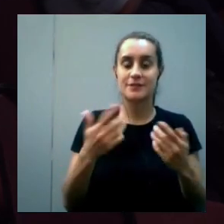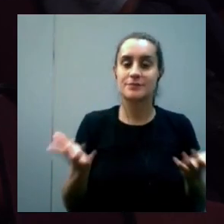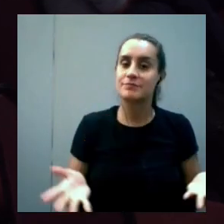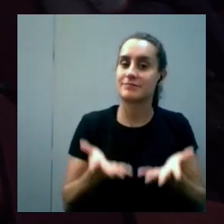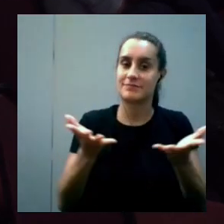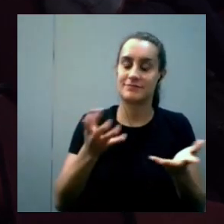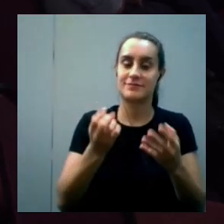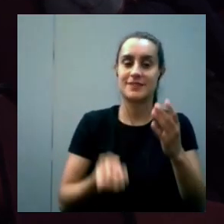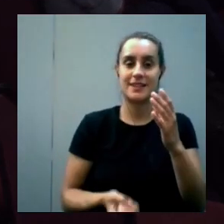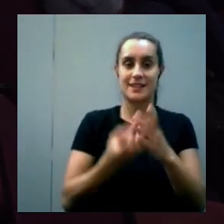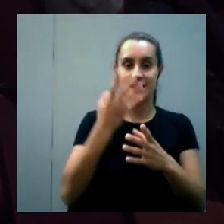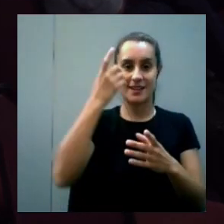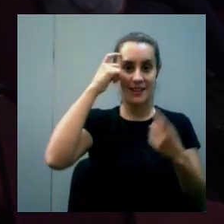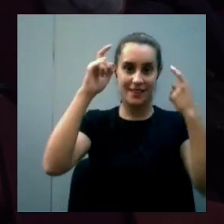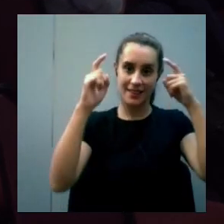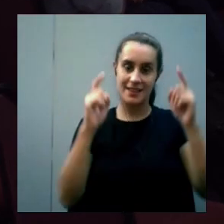pero hay algunos que no